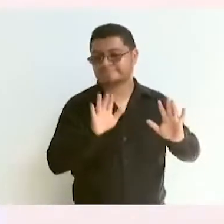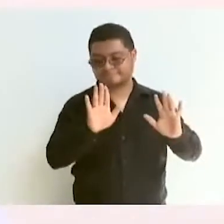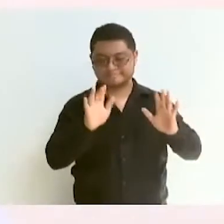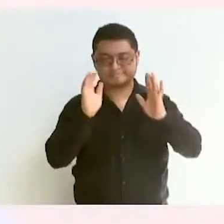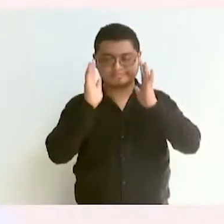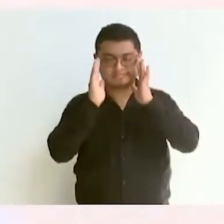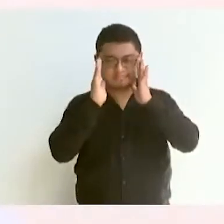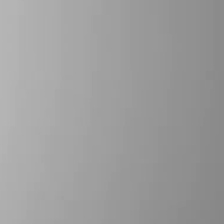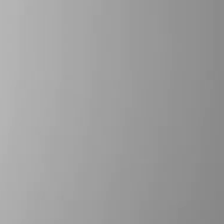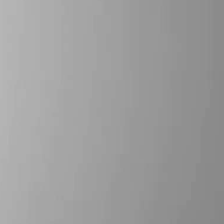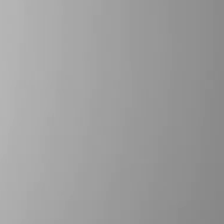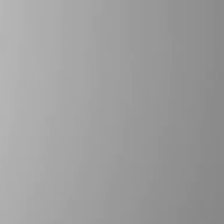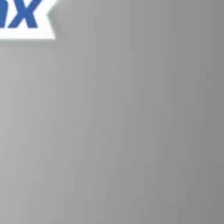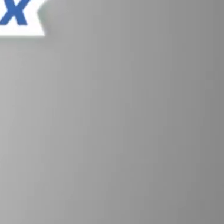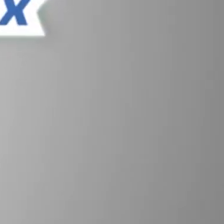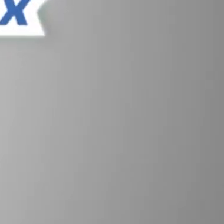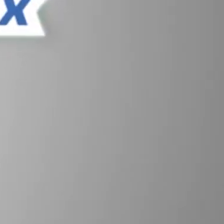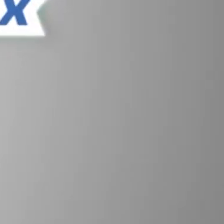la Guardia Nacional.